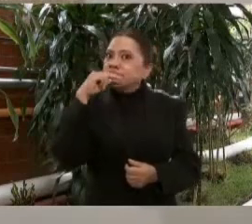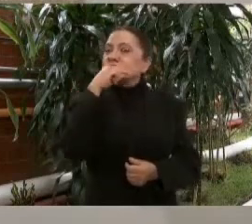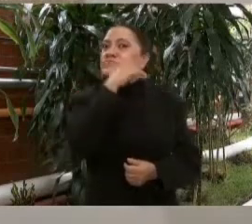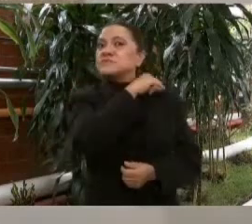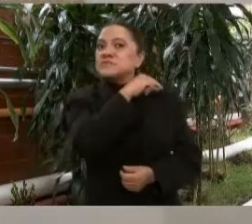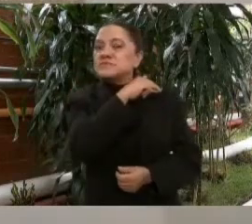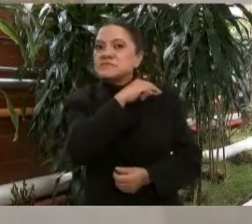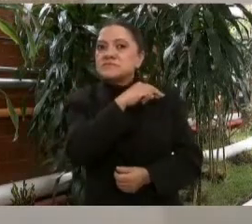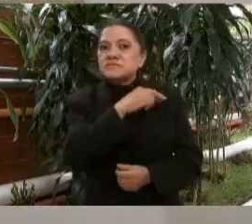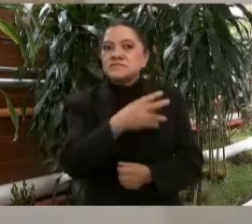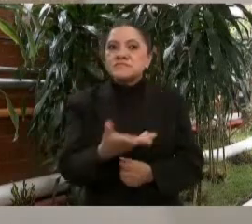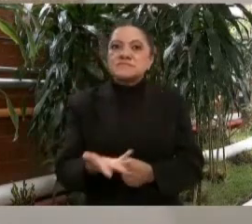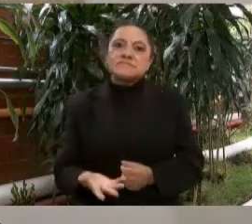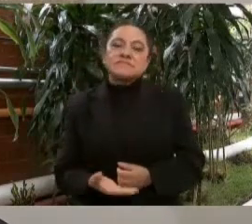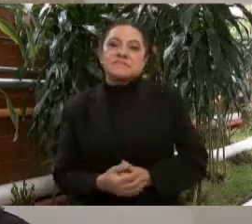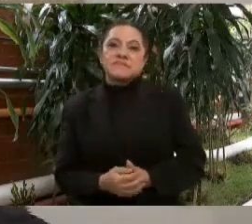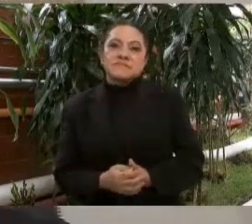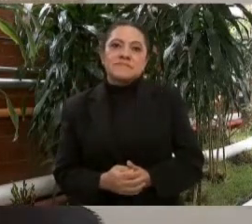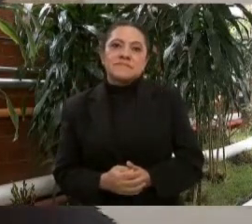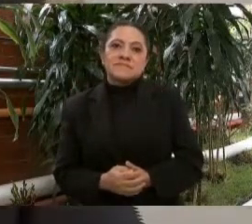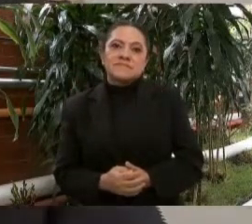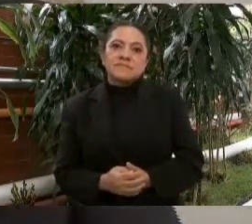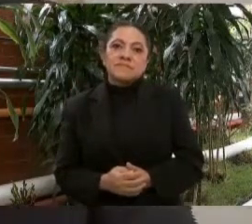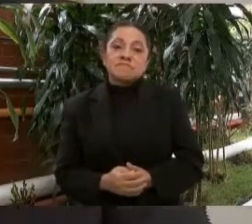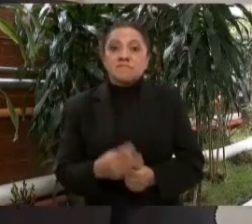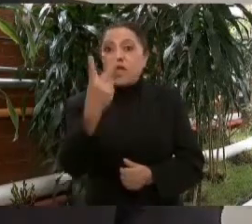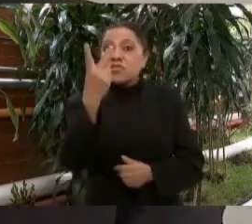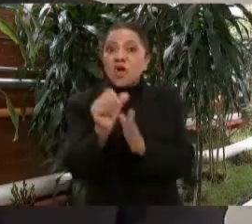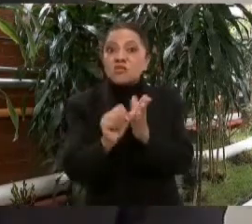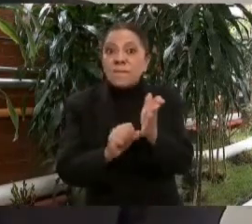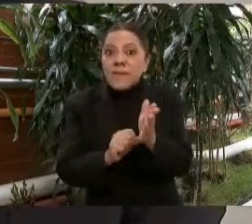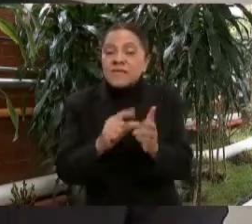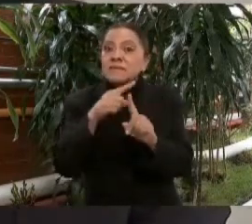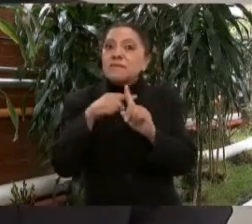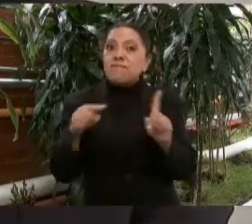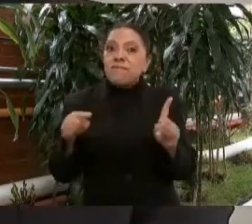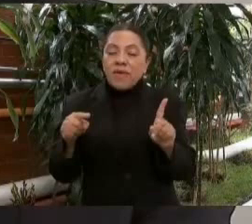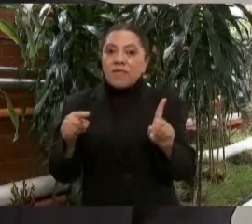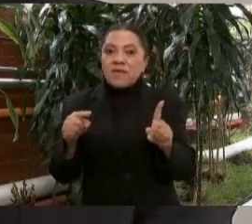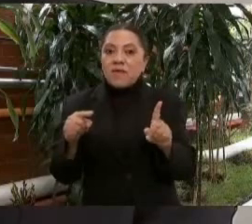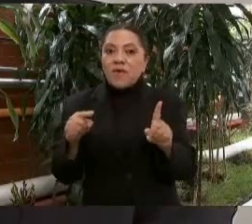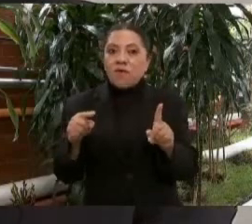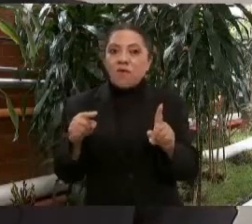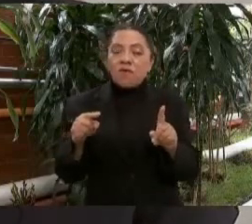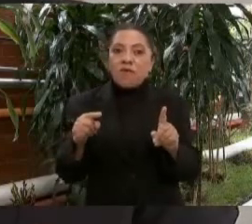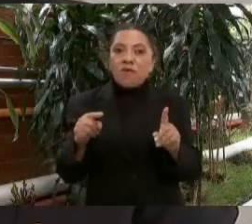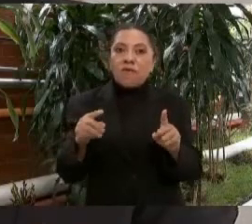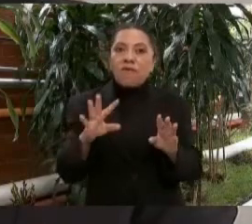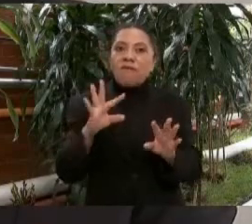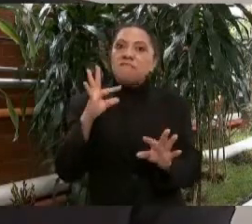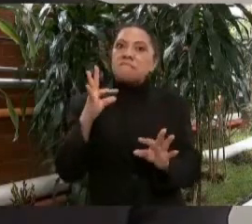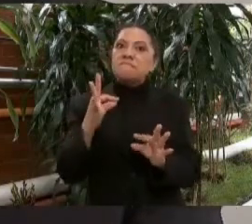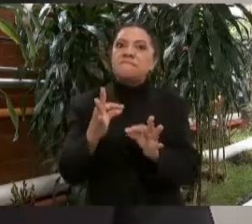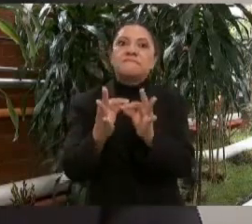en dos meses y medio se